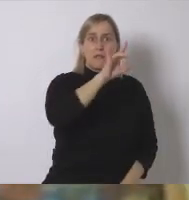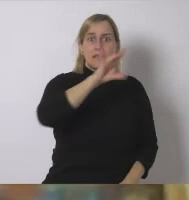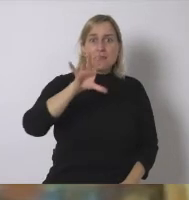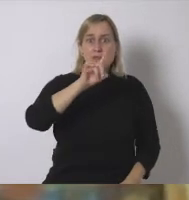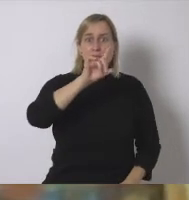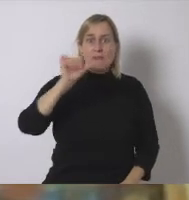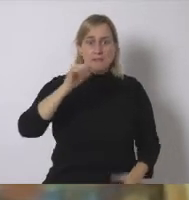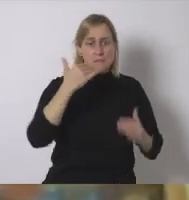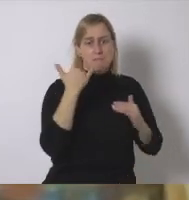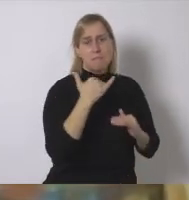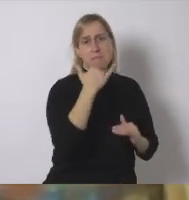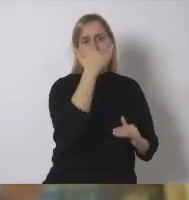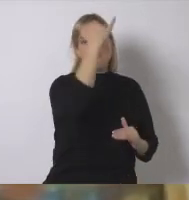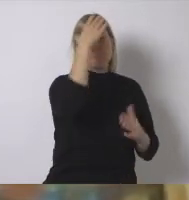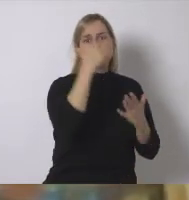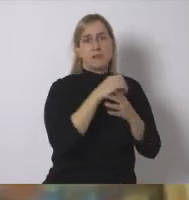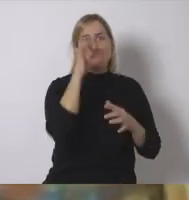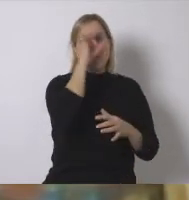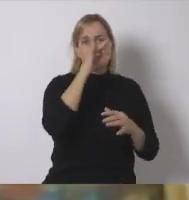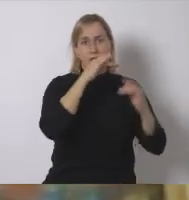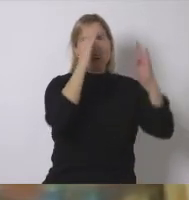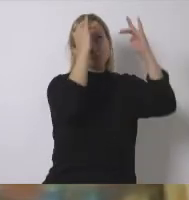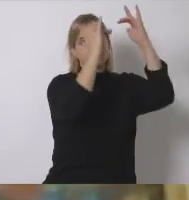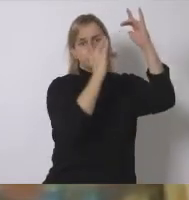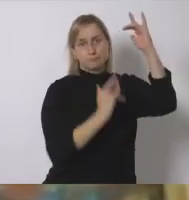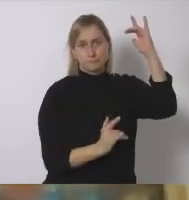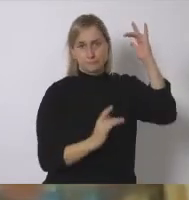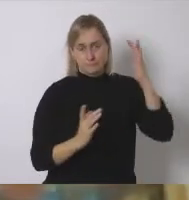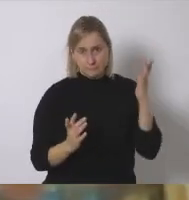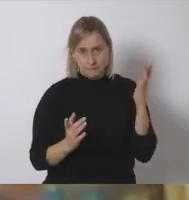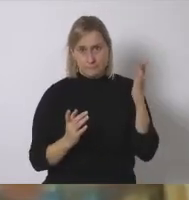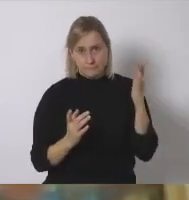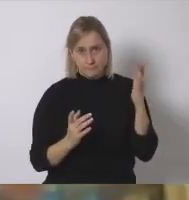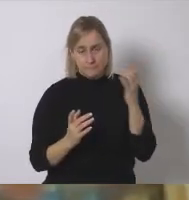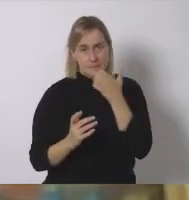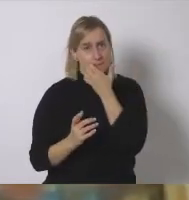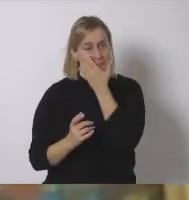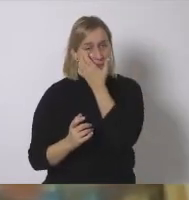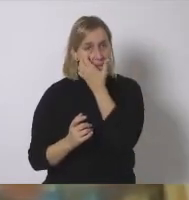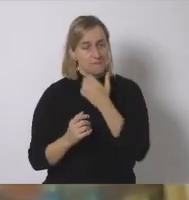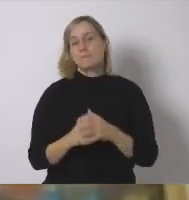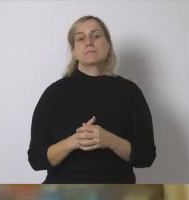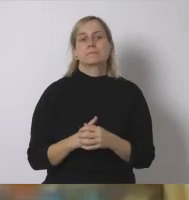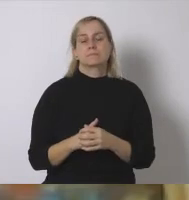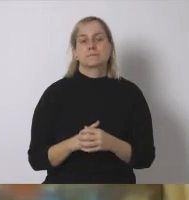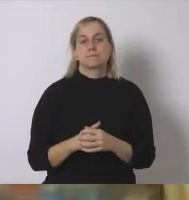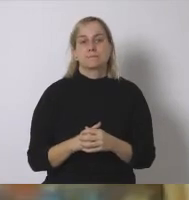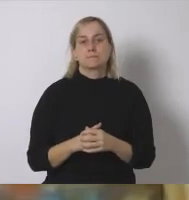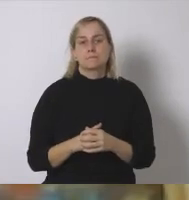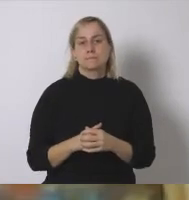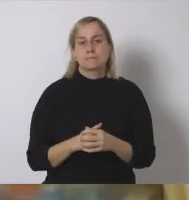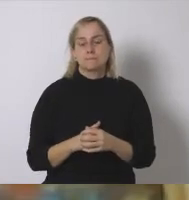pisos con miles de cerdos en cada uno de esos de esos pisos